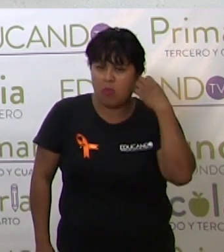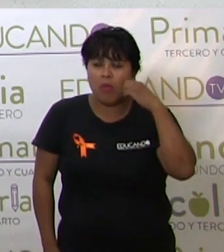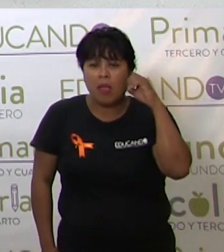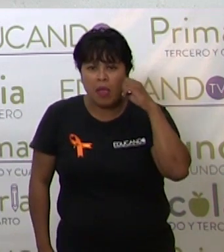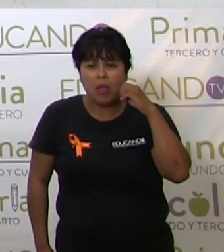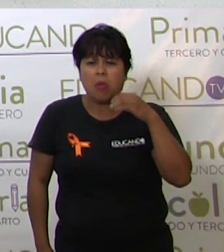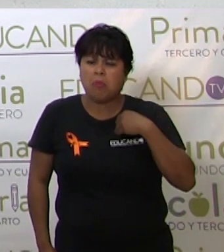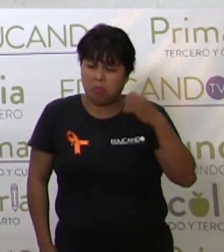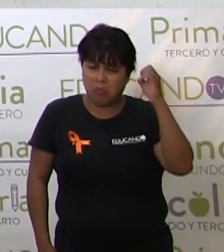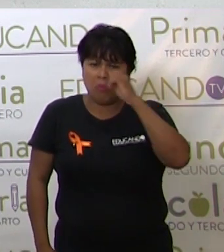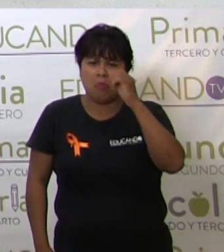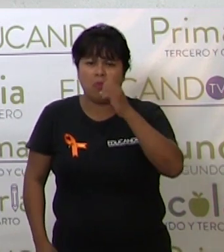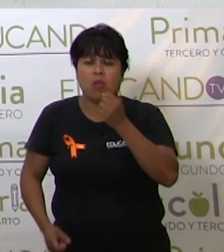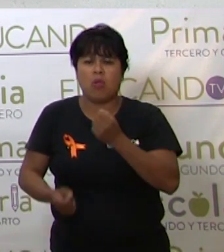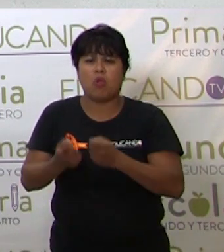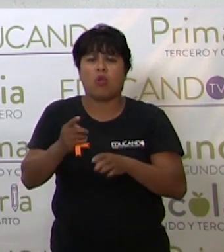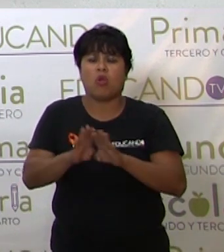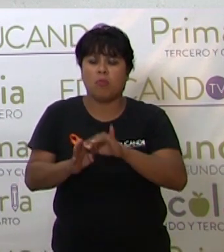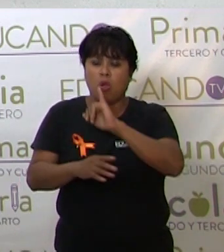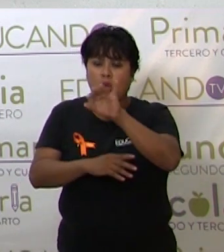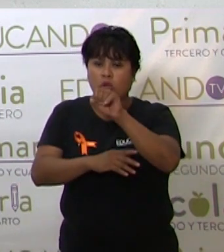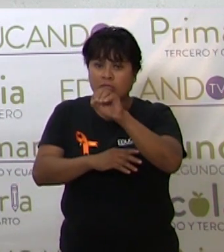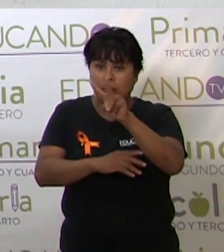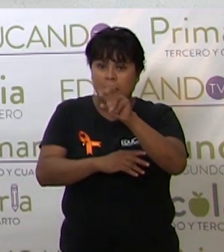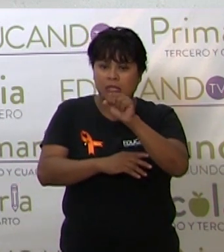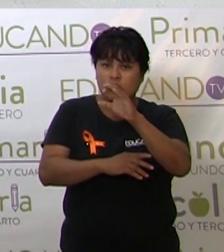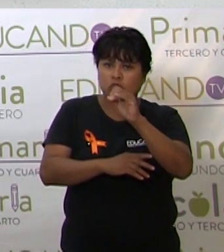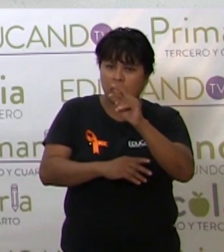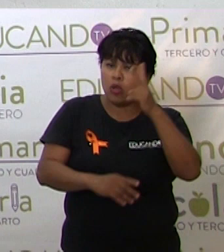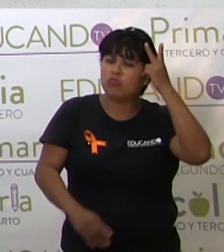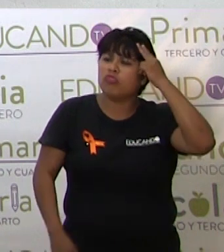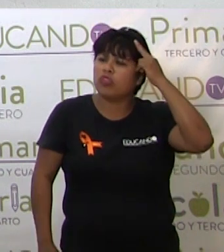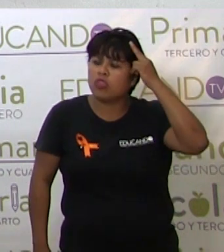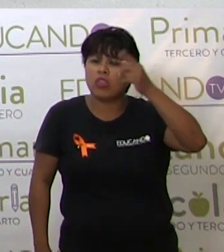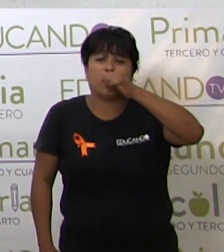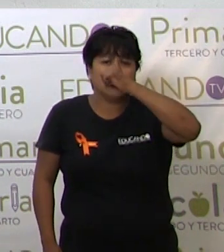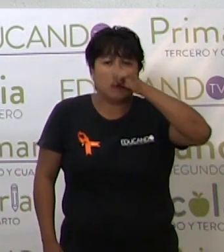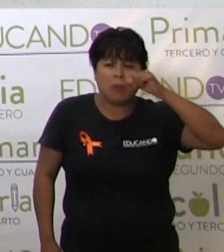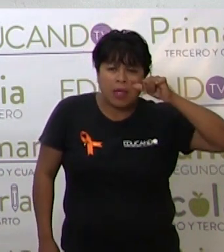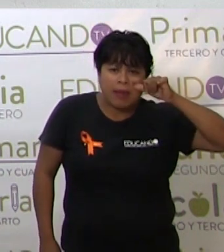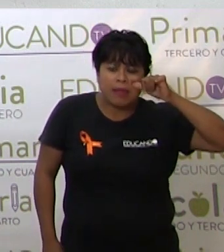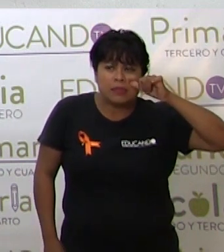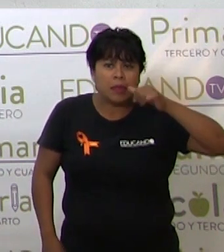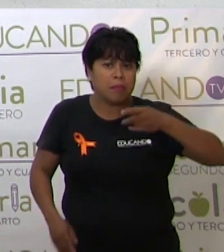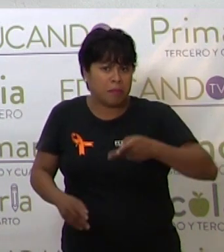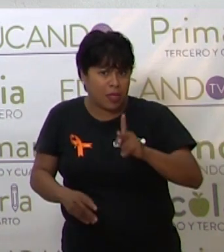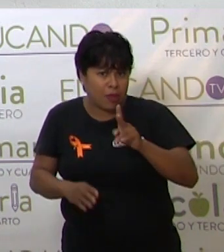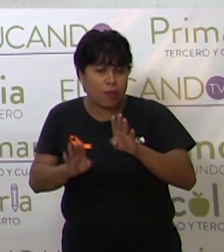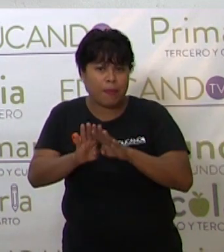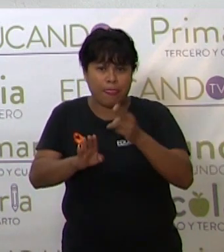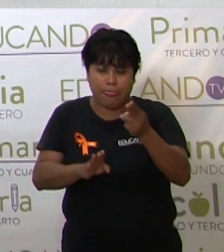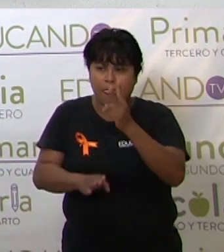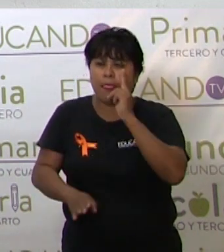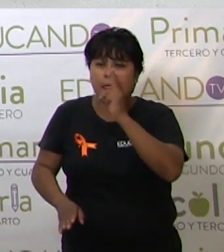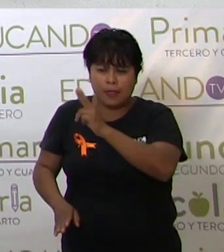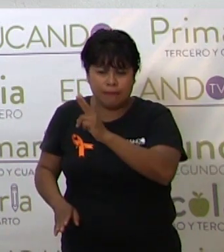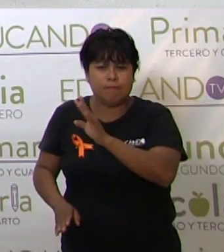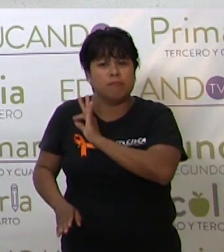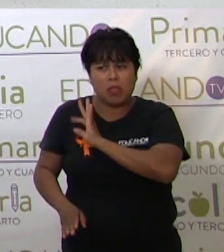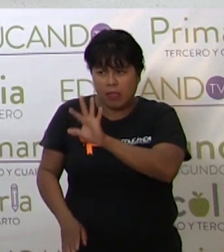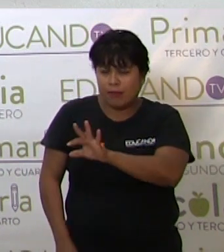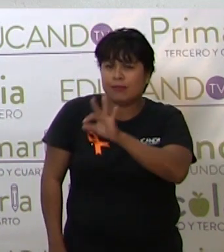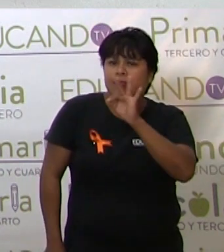Yo les sugerí a algunos como José Vasconcelos, Porfirio Díaz, Benito Juárez. Pero como se dan cuenta, también pueden